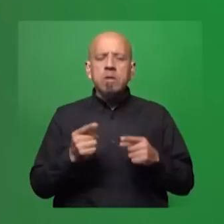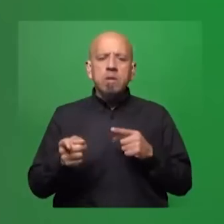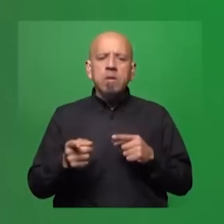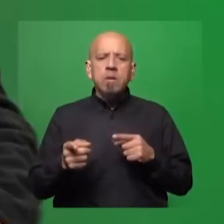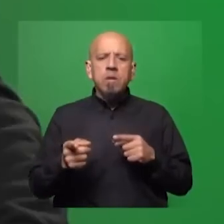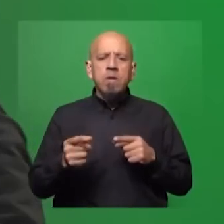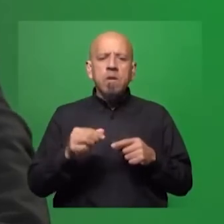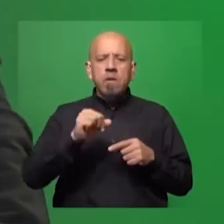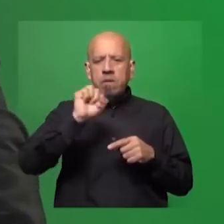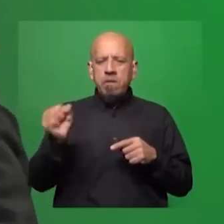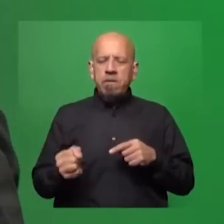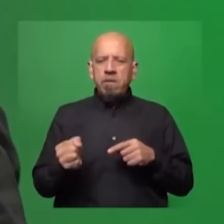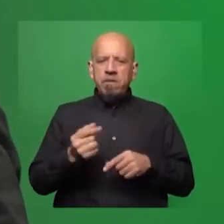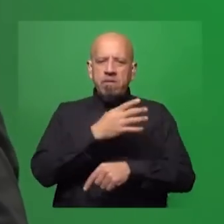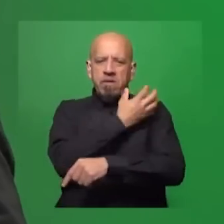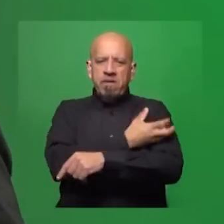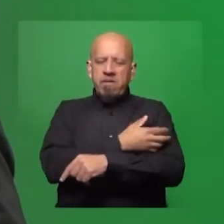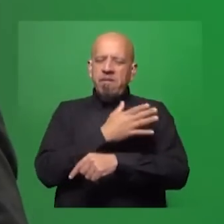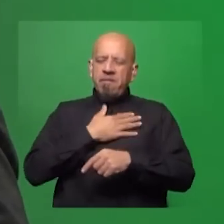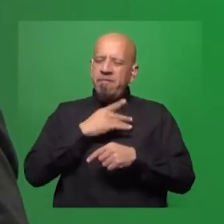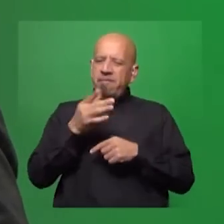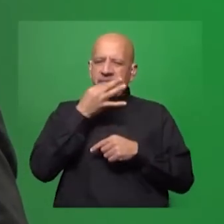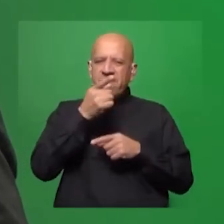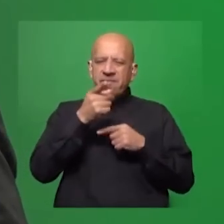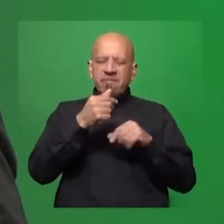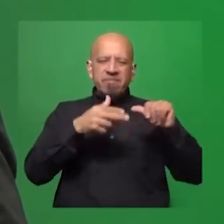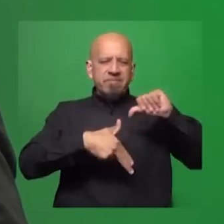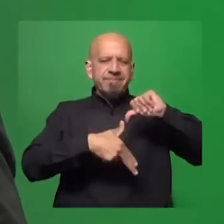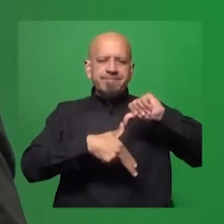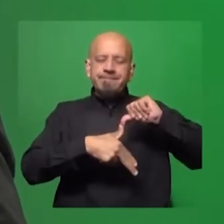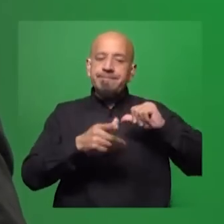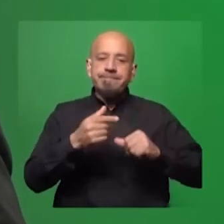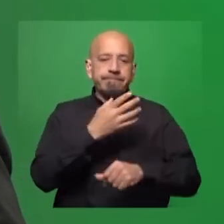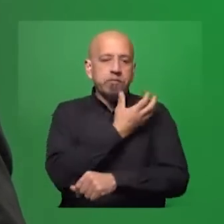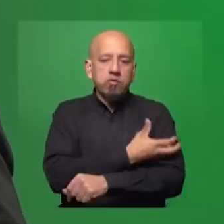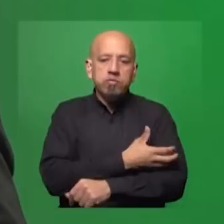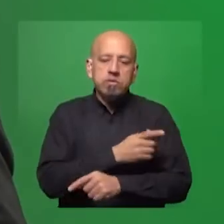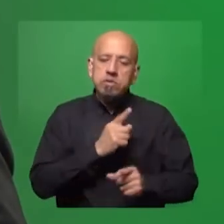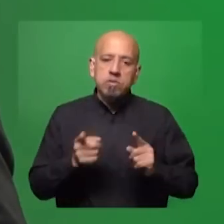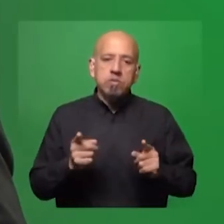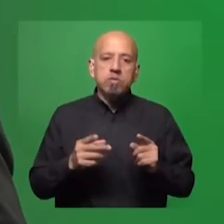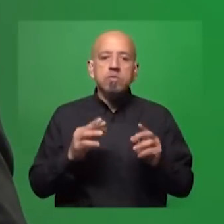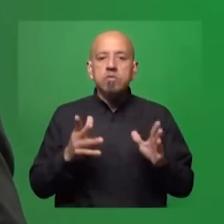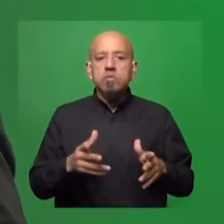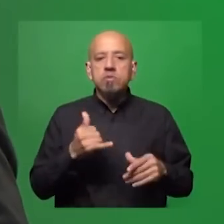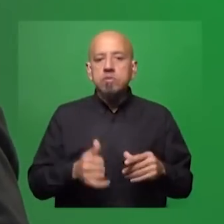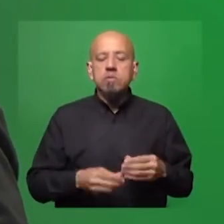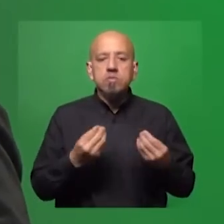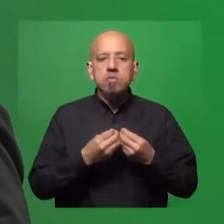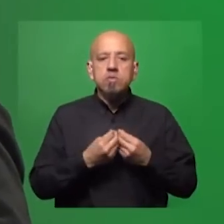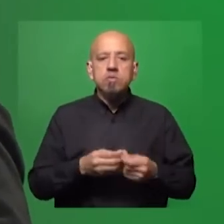África pobre, yo me niego siempre a decir que América Latina es pobre porque en realidad en términos de recursos es muy rica.